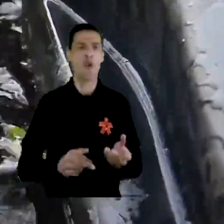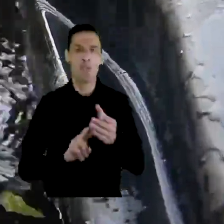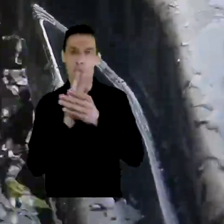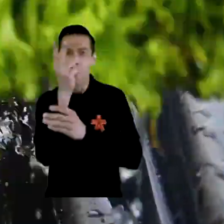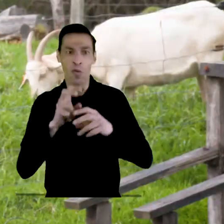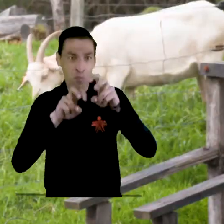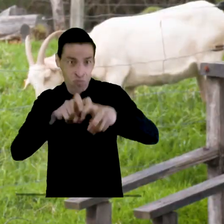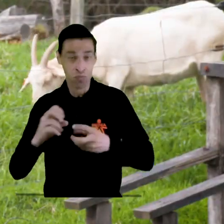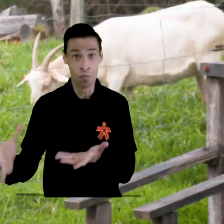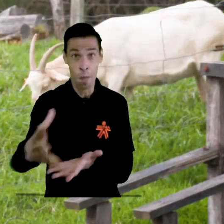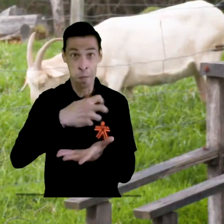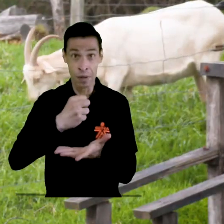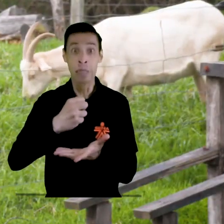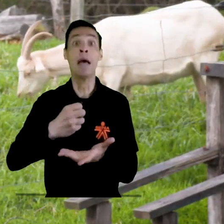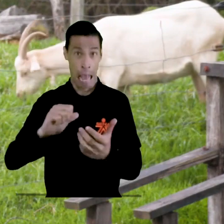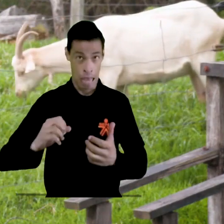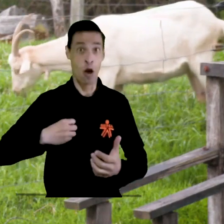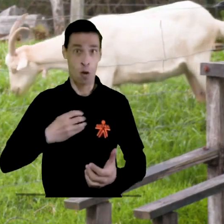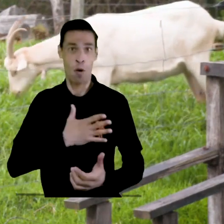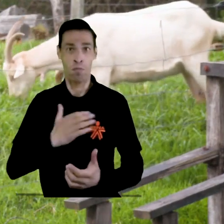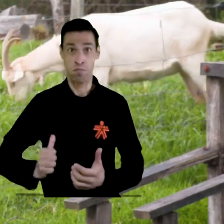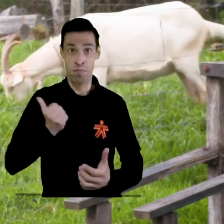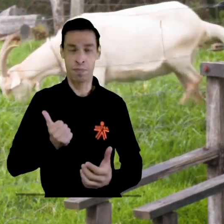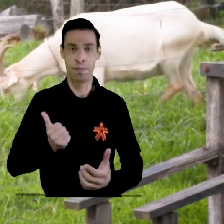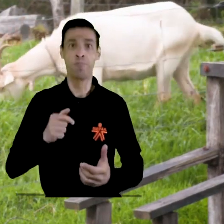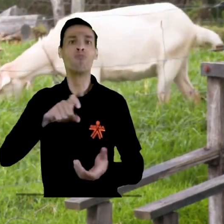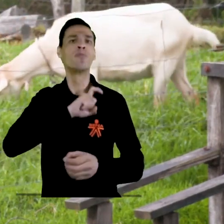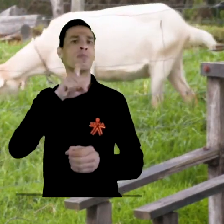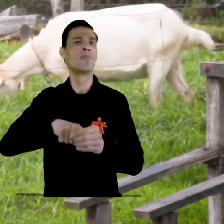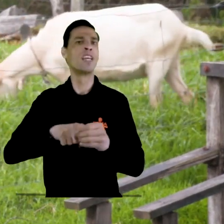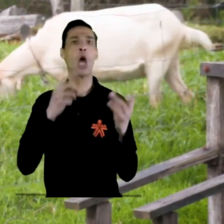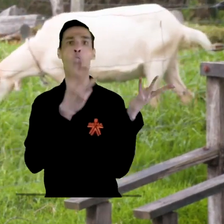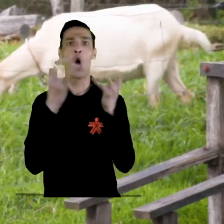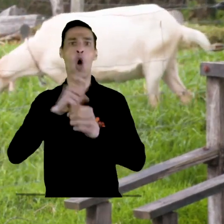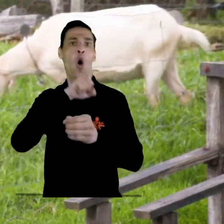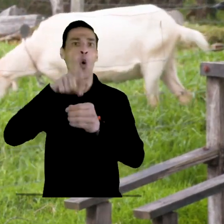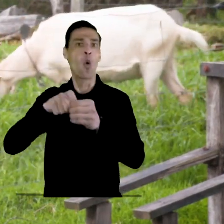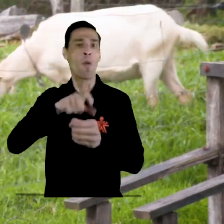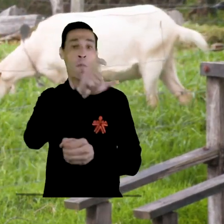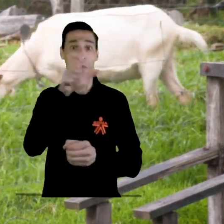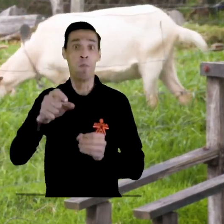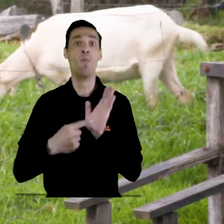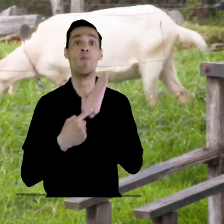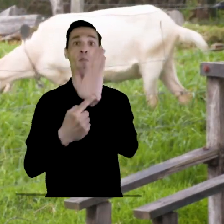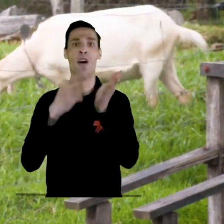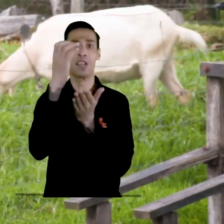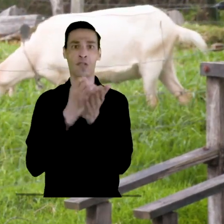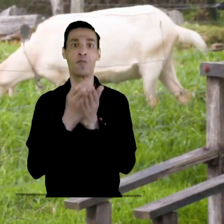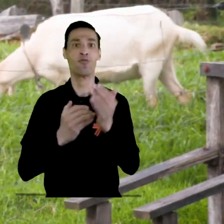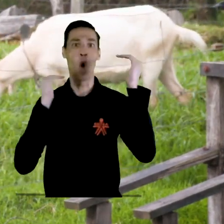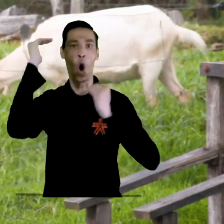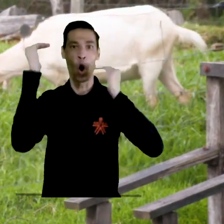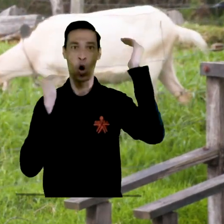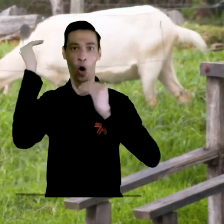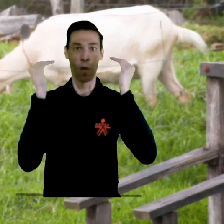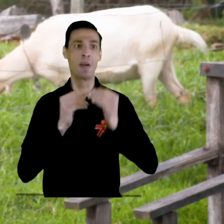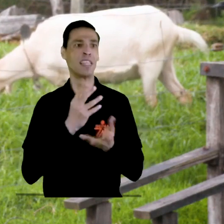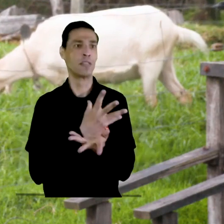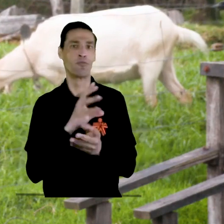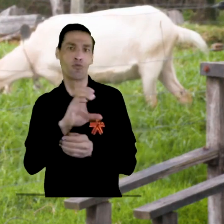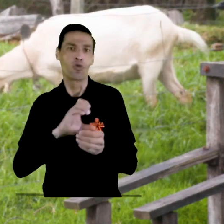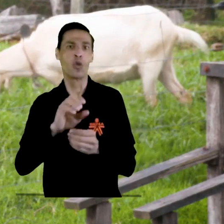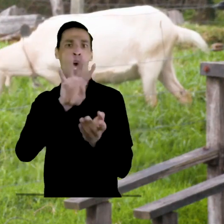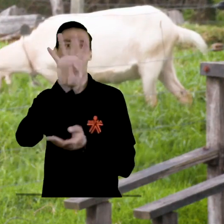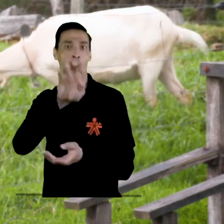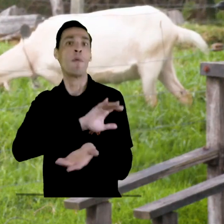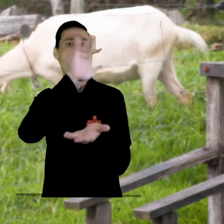y hortalizas? Entonces, esta es tu oportunidad. Tenemos más de 800 cupos para certificar tus competencias en el sector agro en nueve